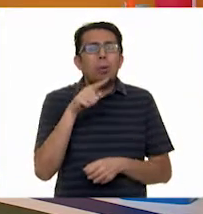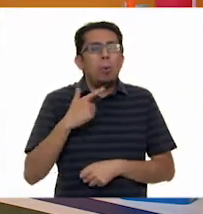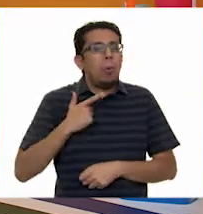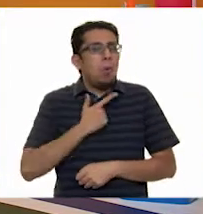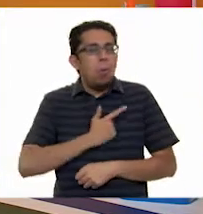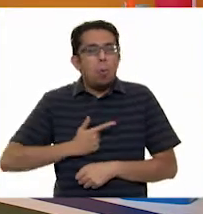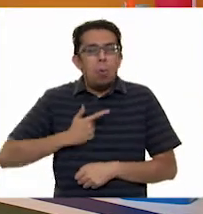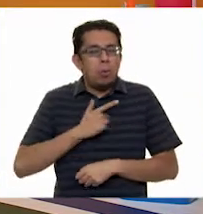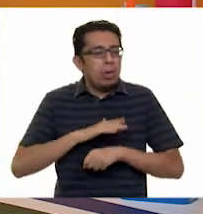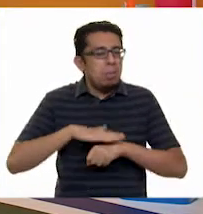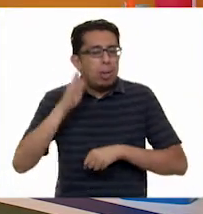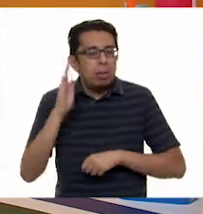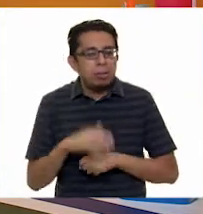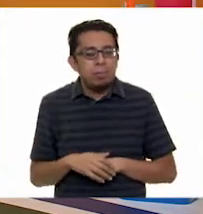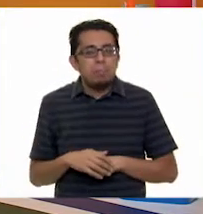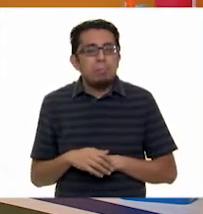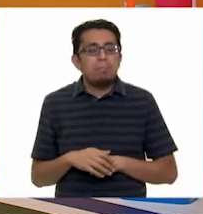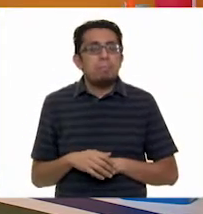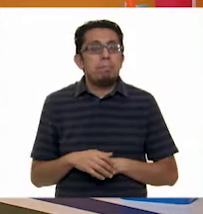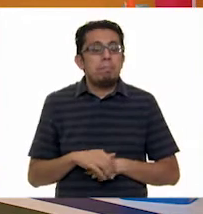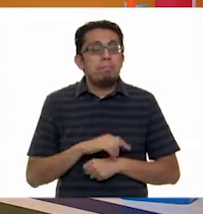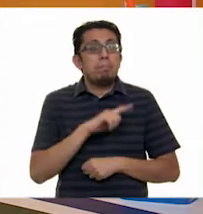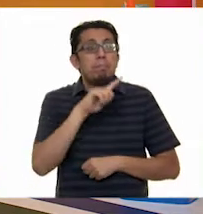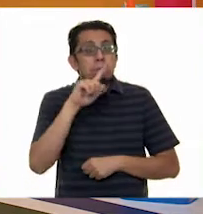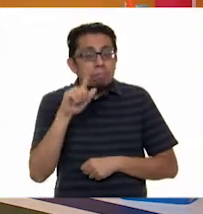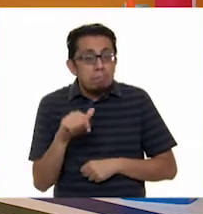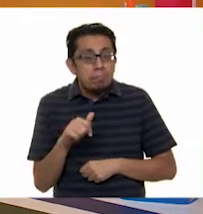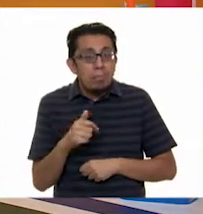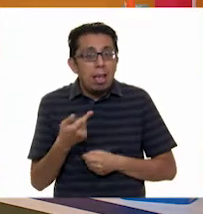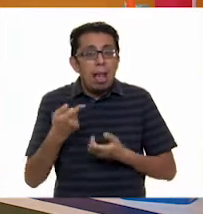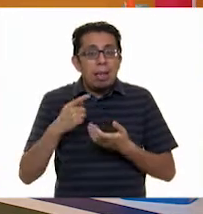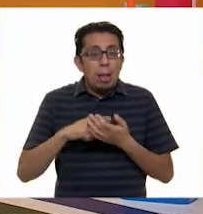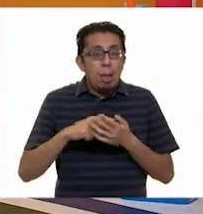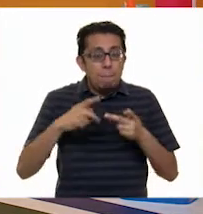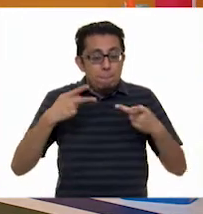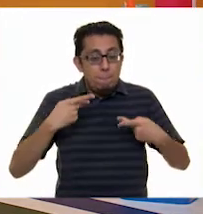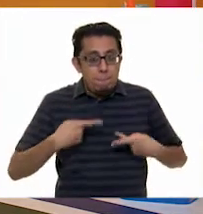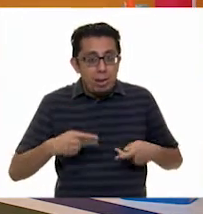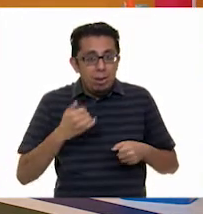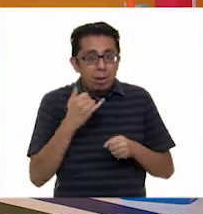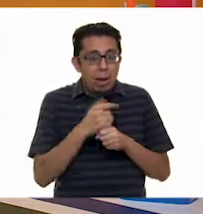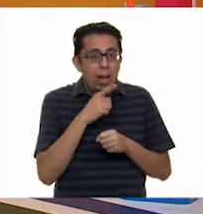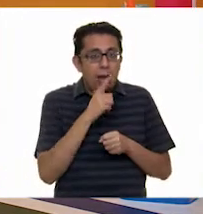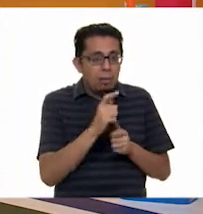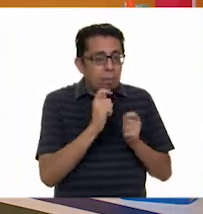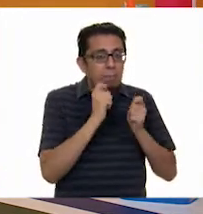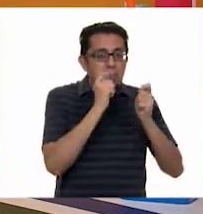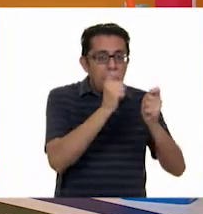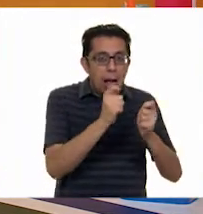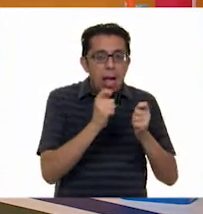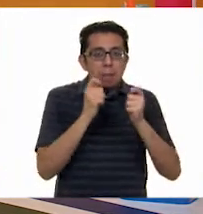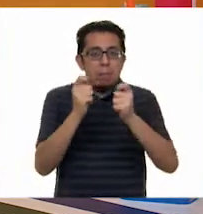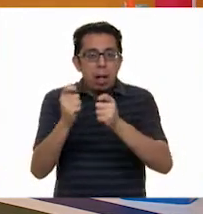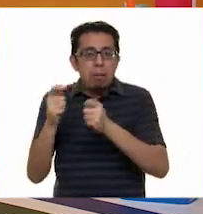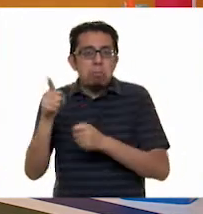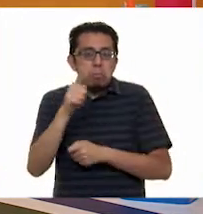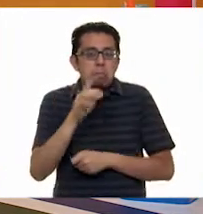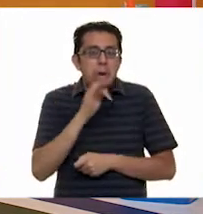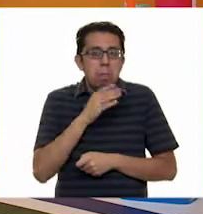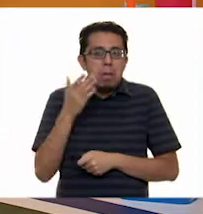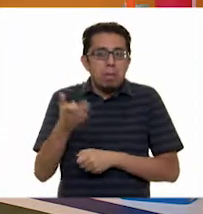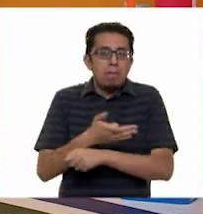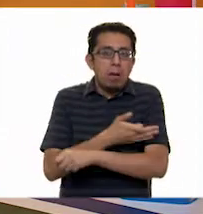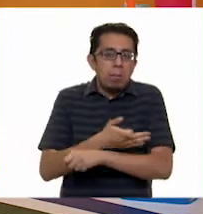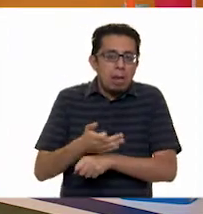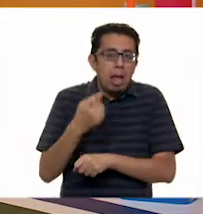agrado. Empieza a distribuir quiénes serán los personajes. Te puedes pedir a alguien de tu familia